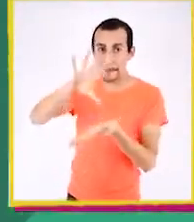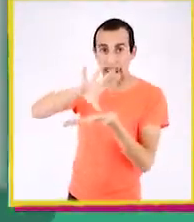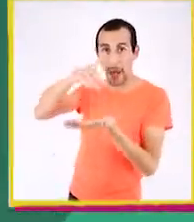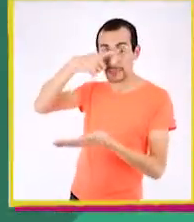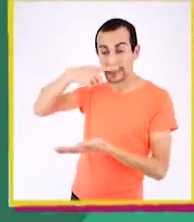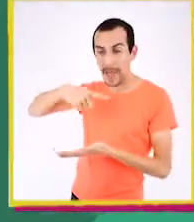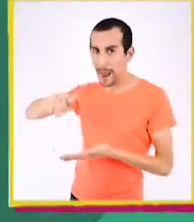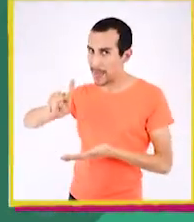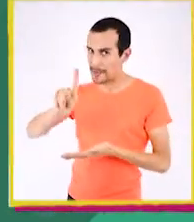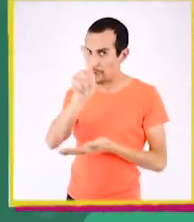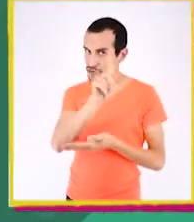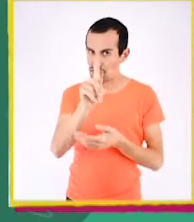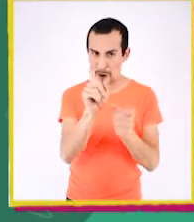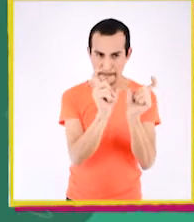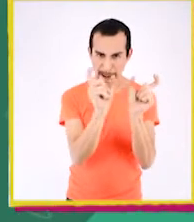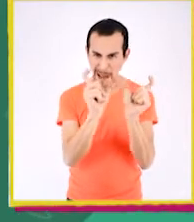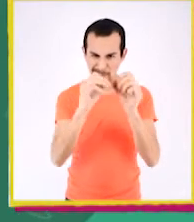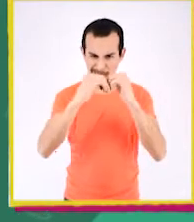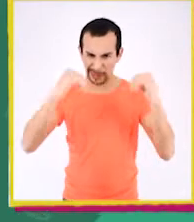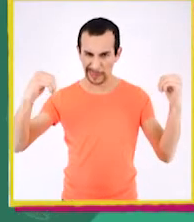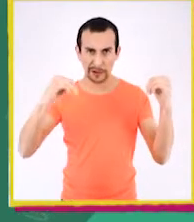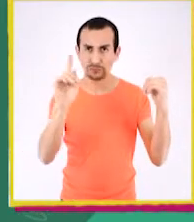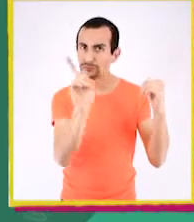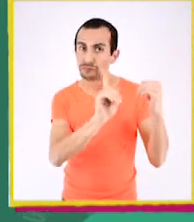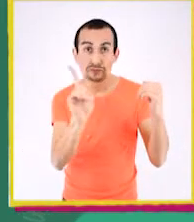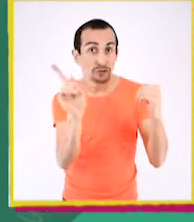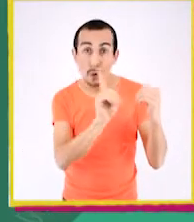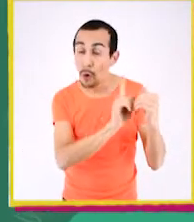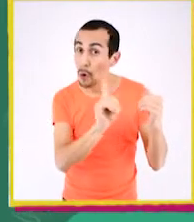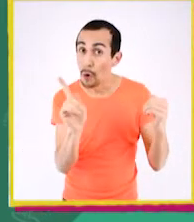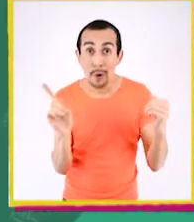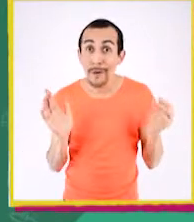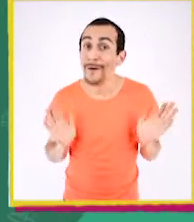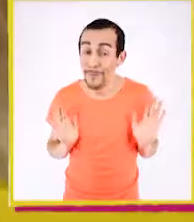tailandesa, ¿no se separan las palabras al escribir?